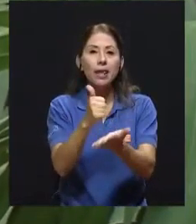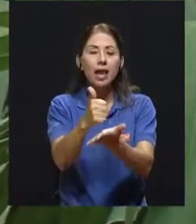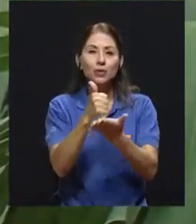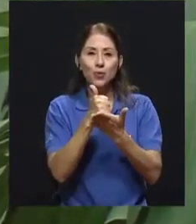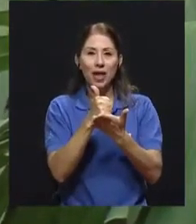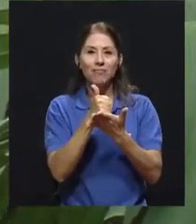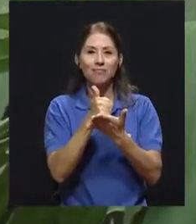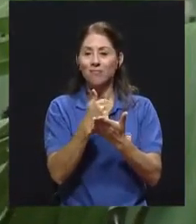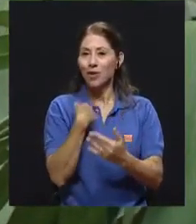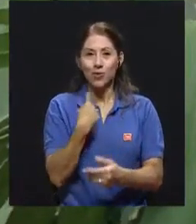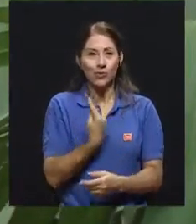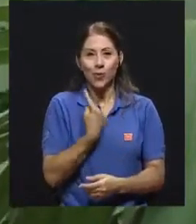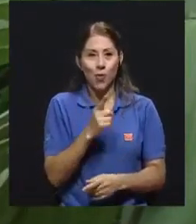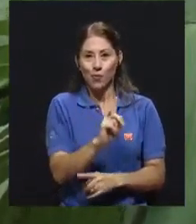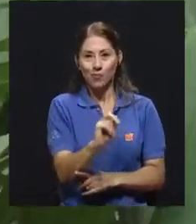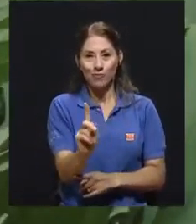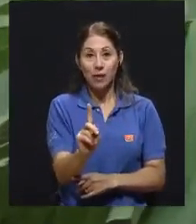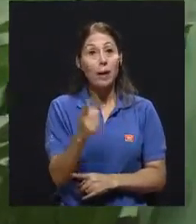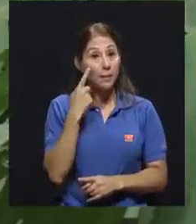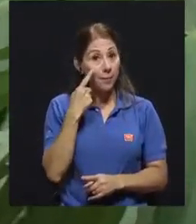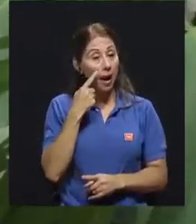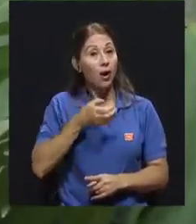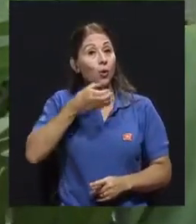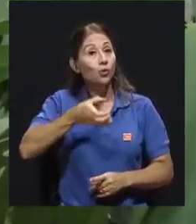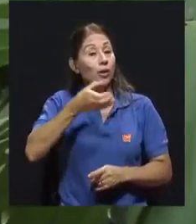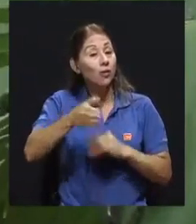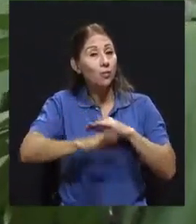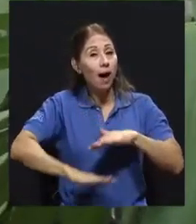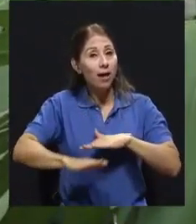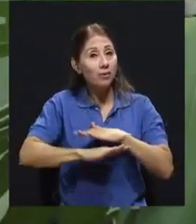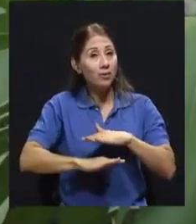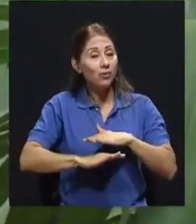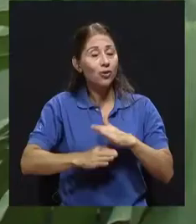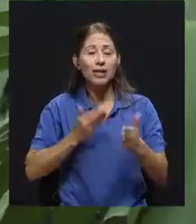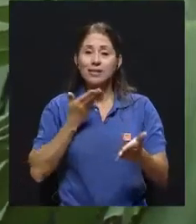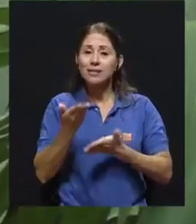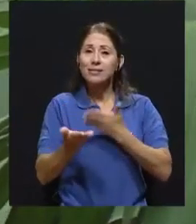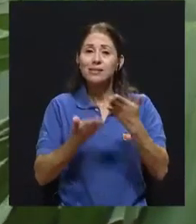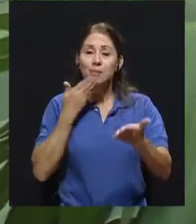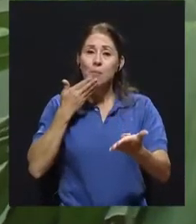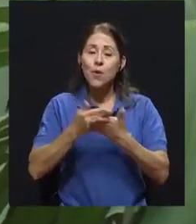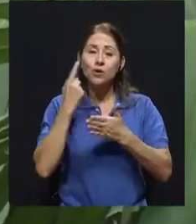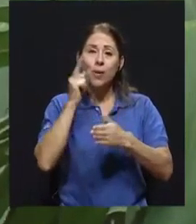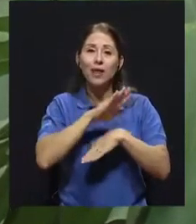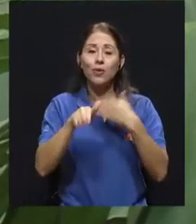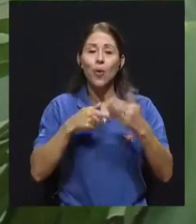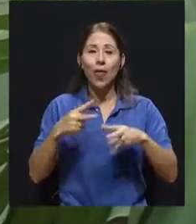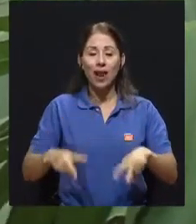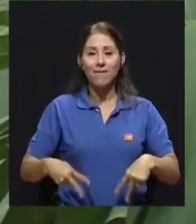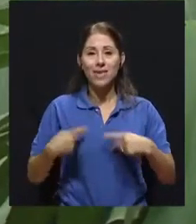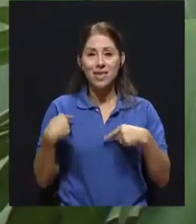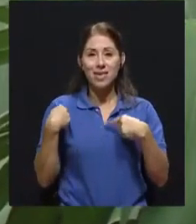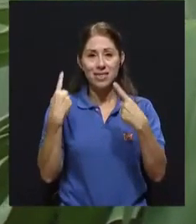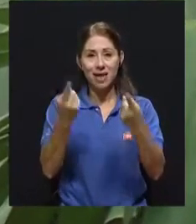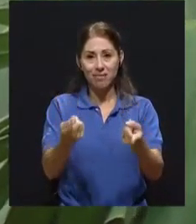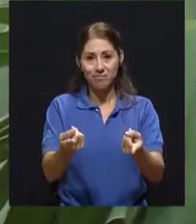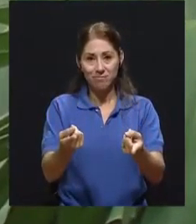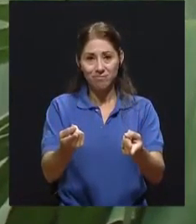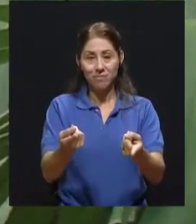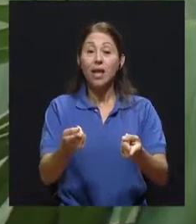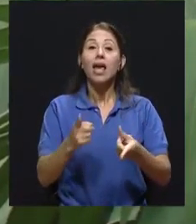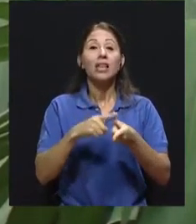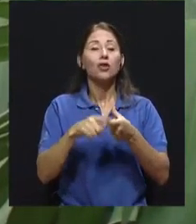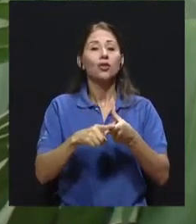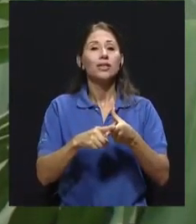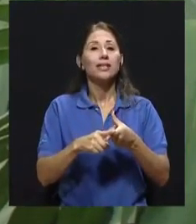son básicas y sirven a lo largo de toda la vida, pero que en este caso son fundamentales porque estaríamos previniendo que yo asuma que eso es un problema